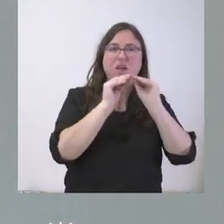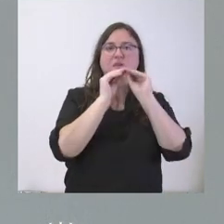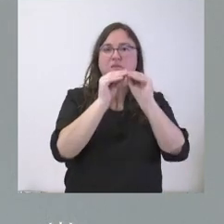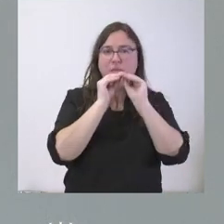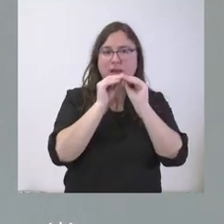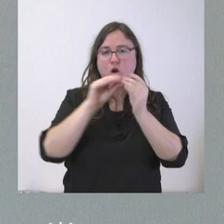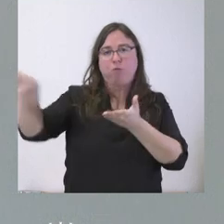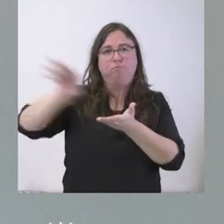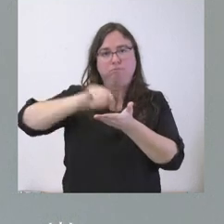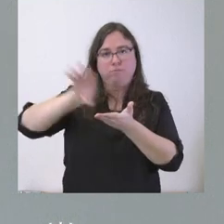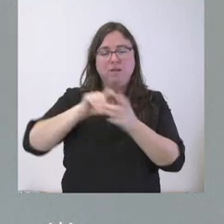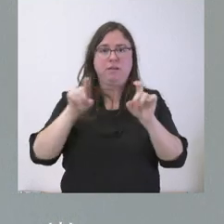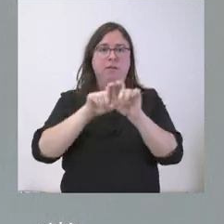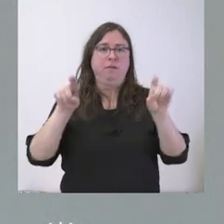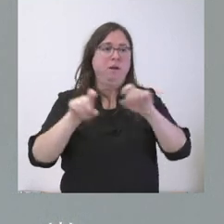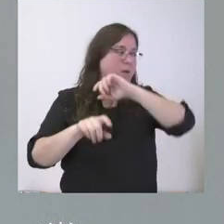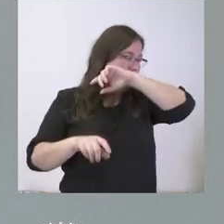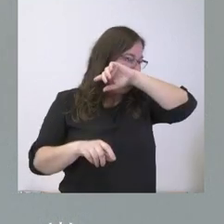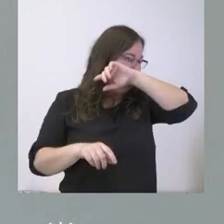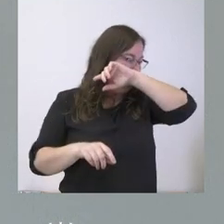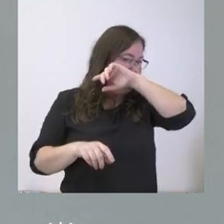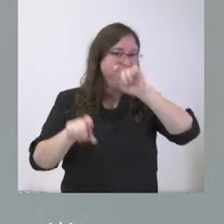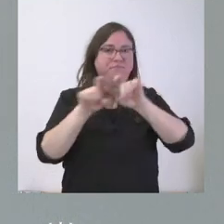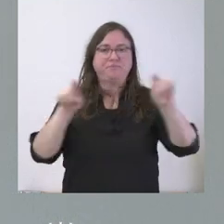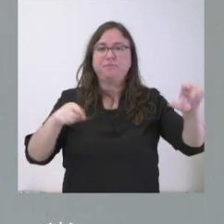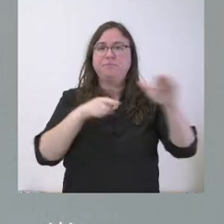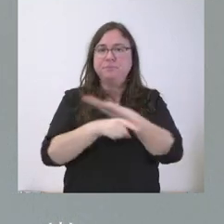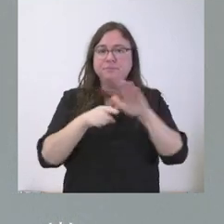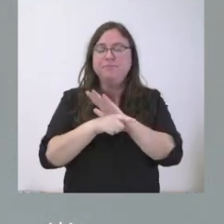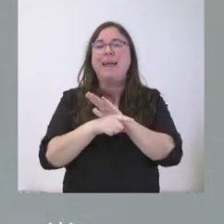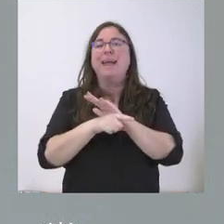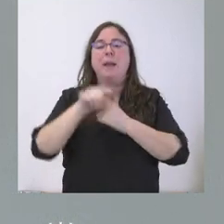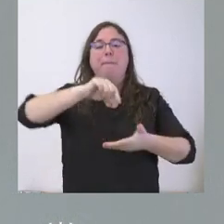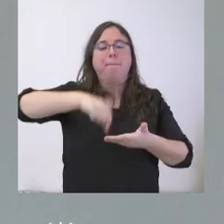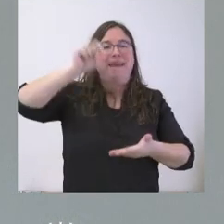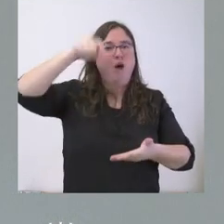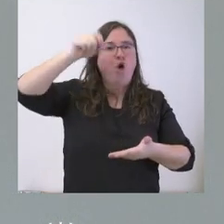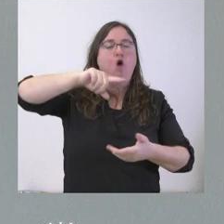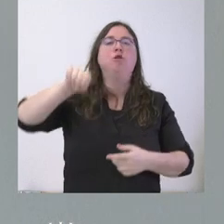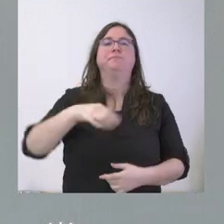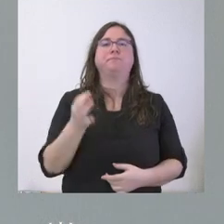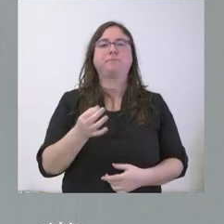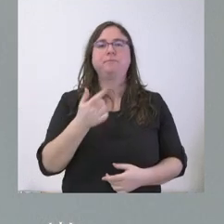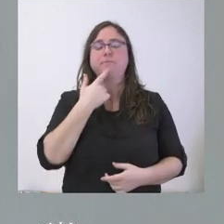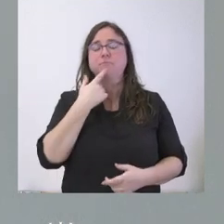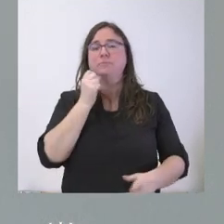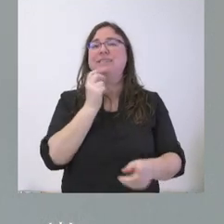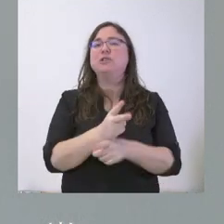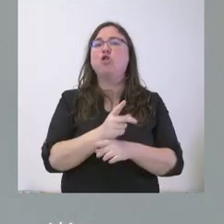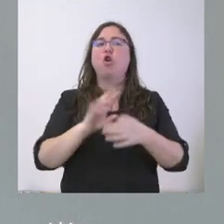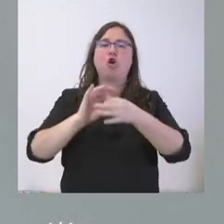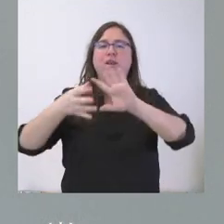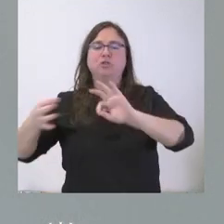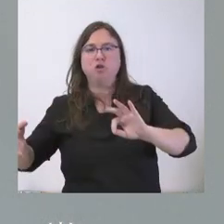importadores, empresas gestoras, operadoras, bingos, empresas prestadoras de servicios de interconexión,